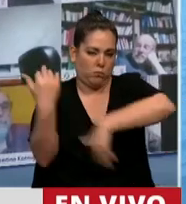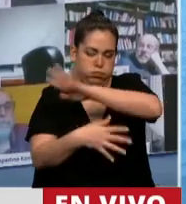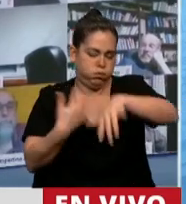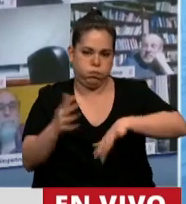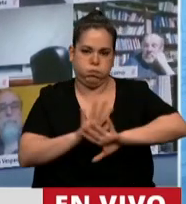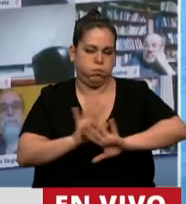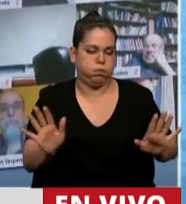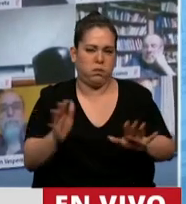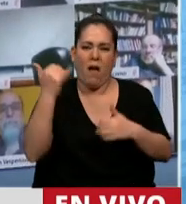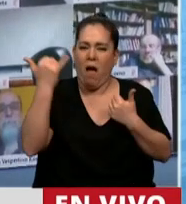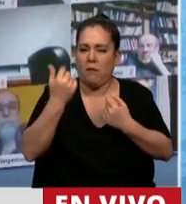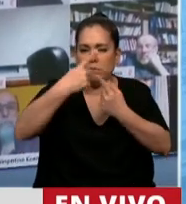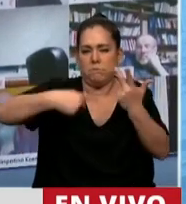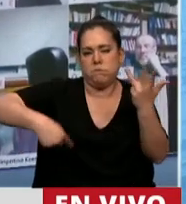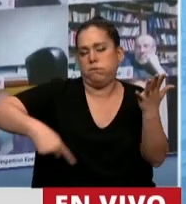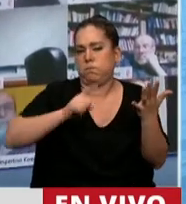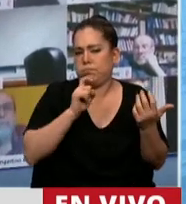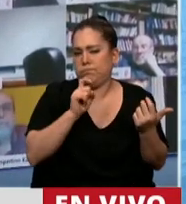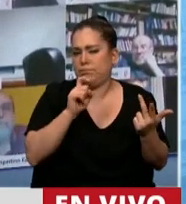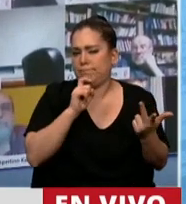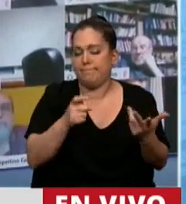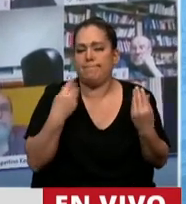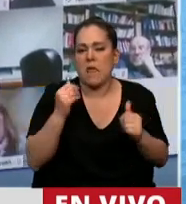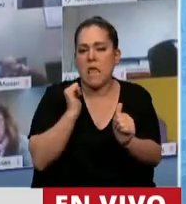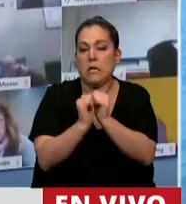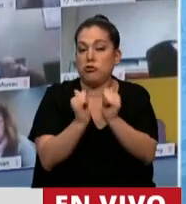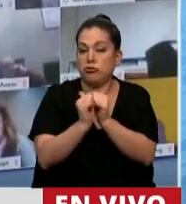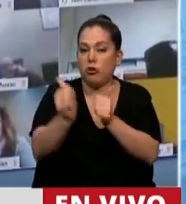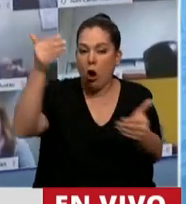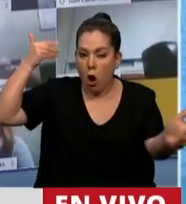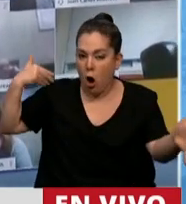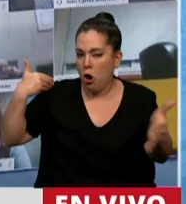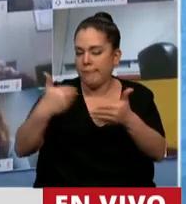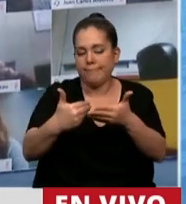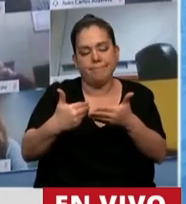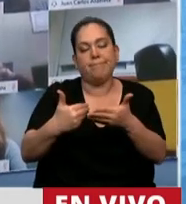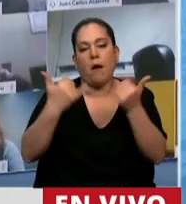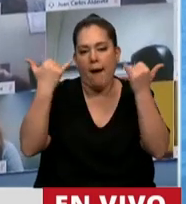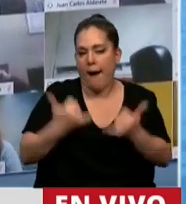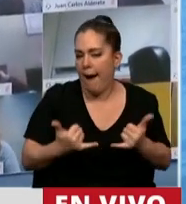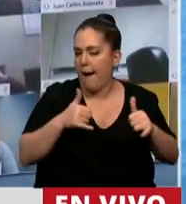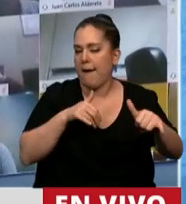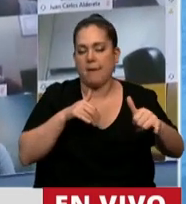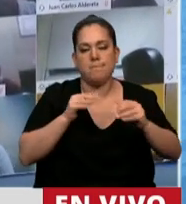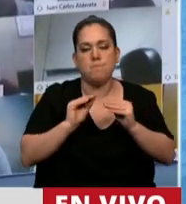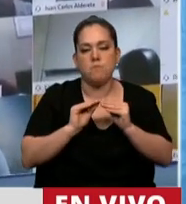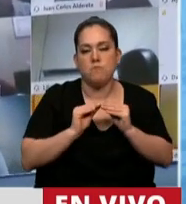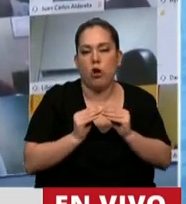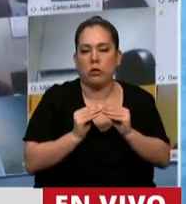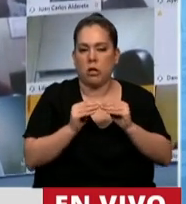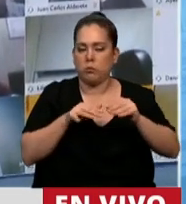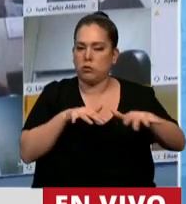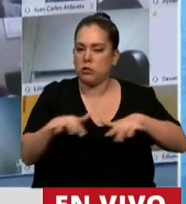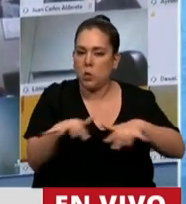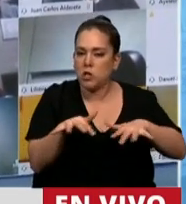está viciada de nulidad de hecho. La historia nos muestra múltiples casos de gente que